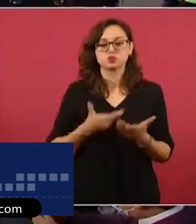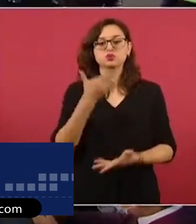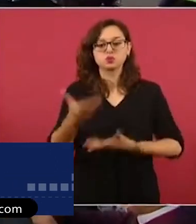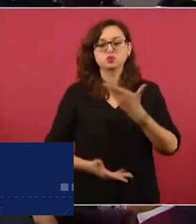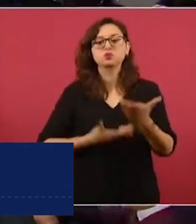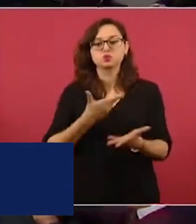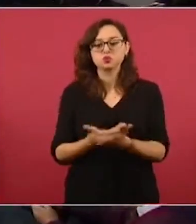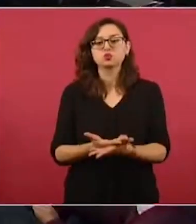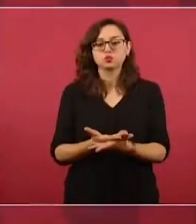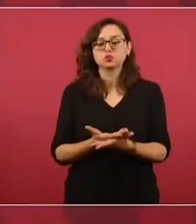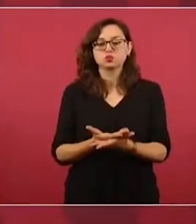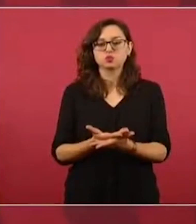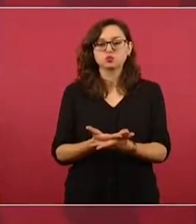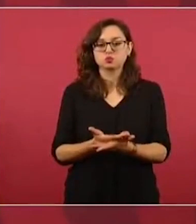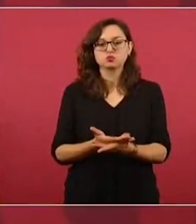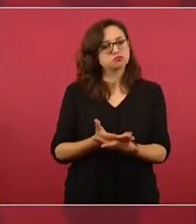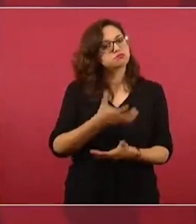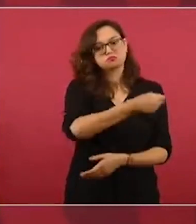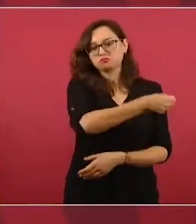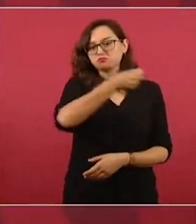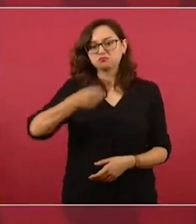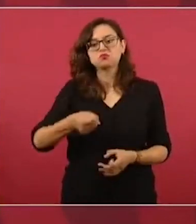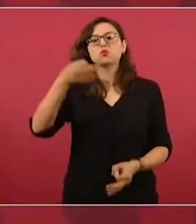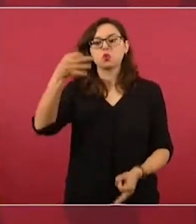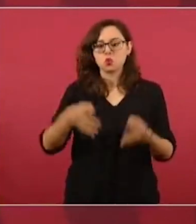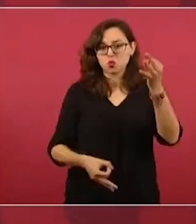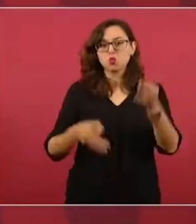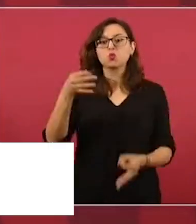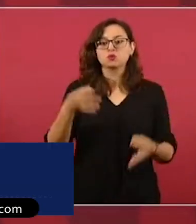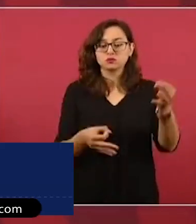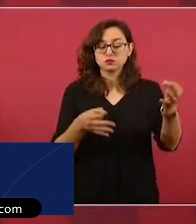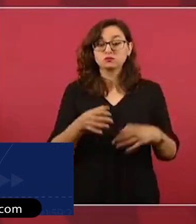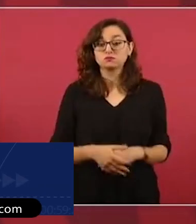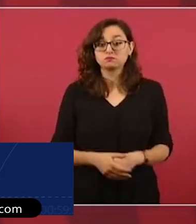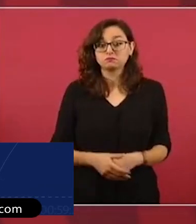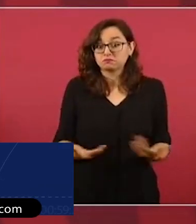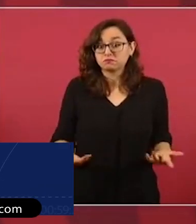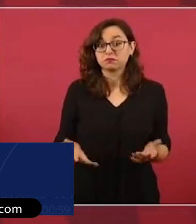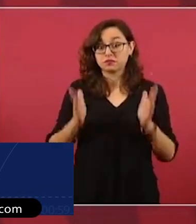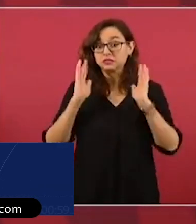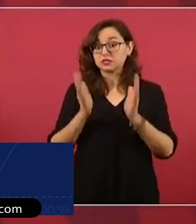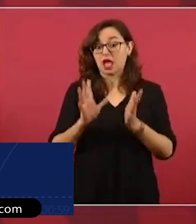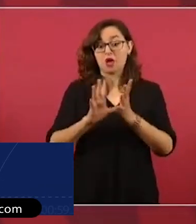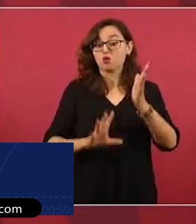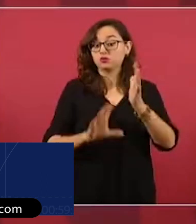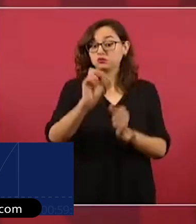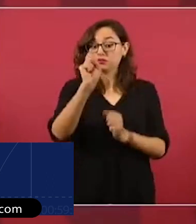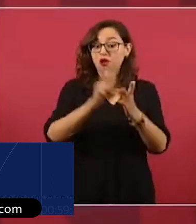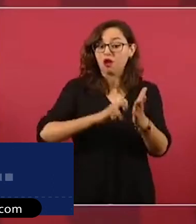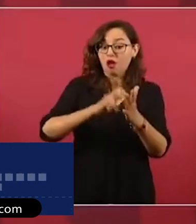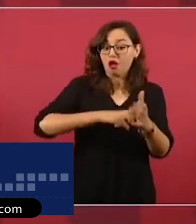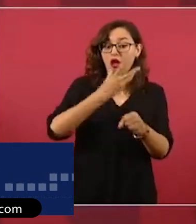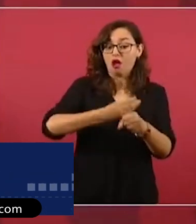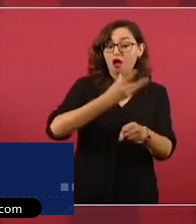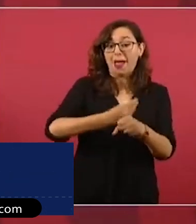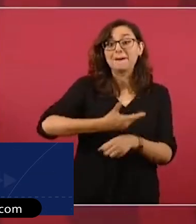En el caso del presidente, una de las reformas a la Constitución es